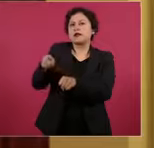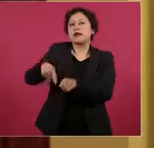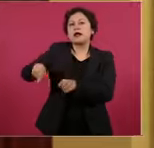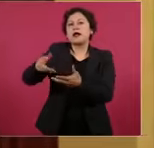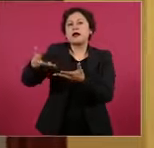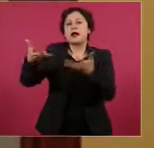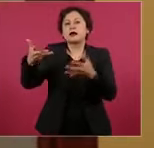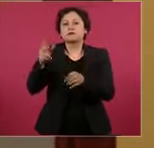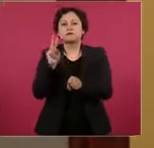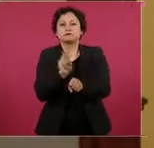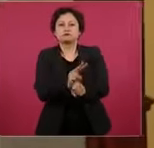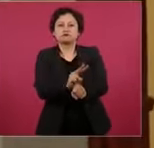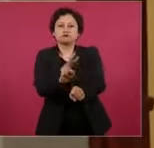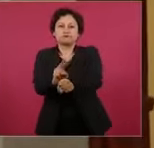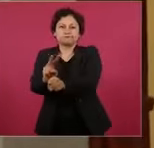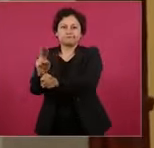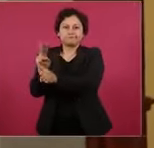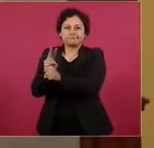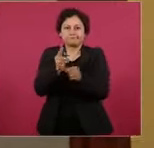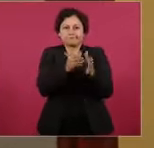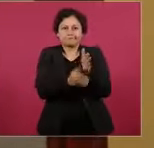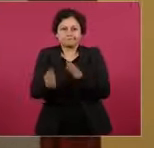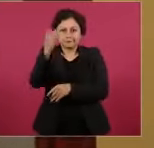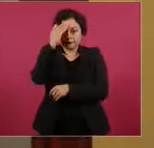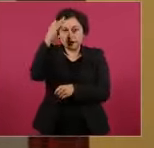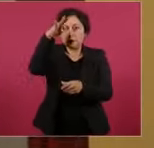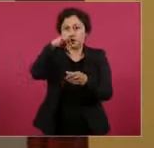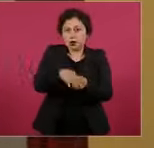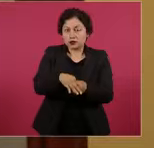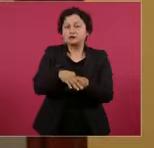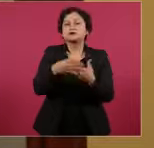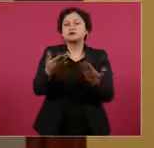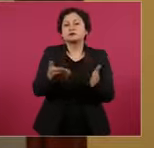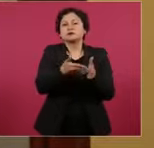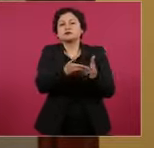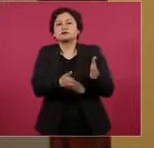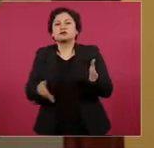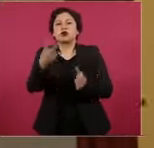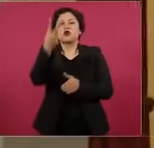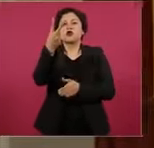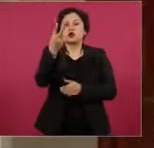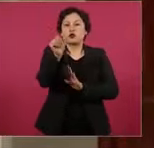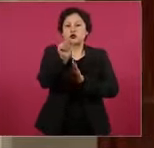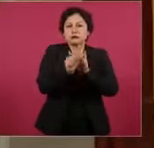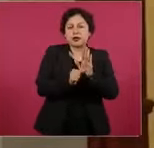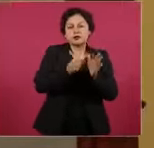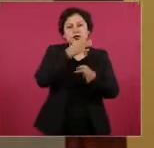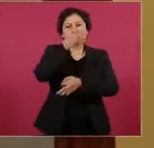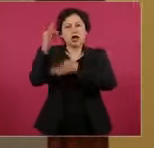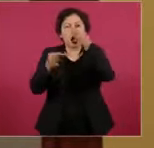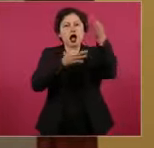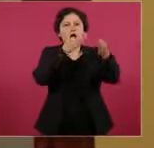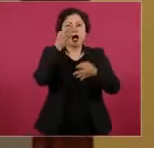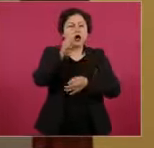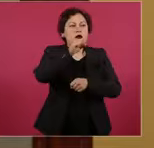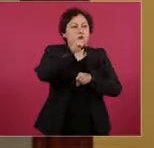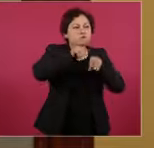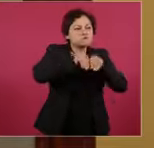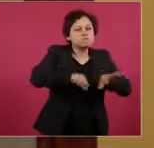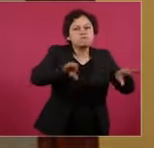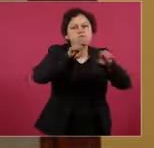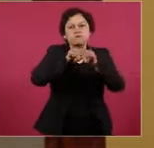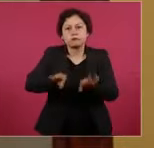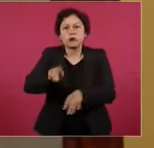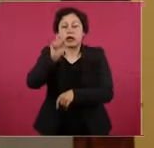fiscalizar la elección. Va a haber un periodo, según la propuesta, de dos meses de campaña, donde no se permite el